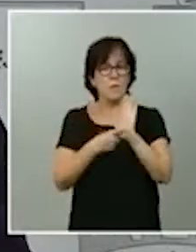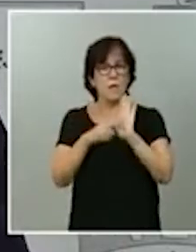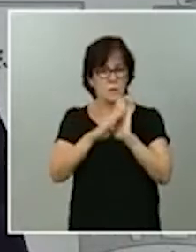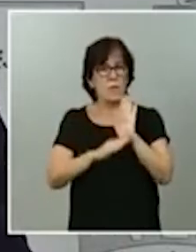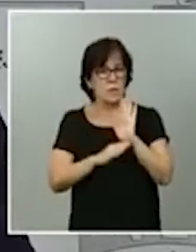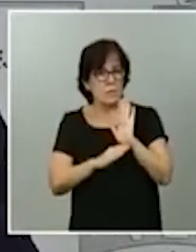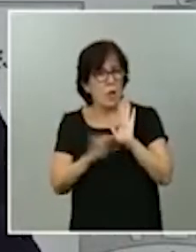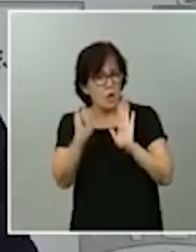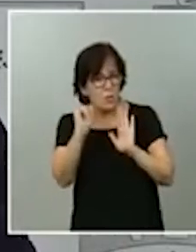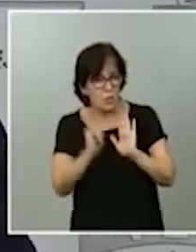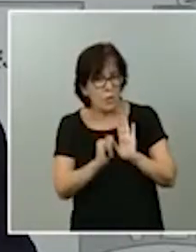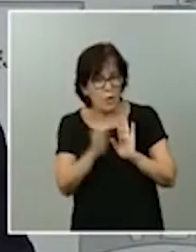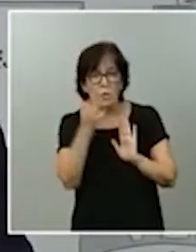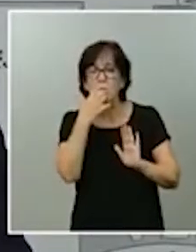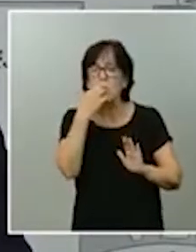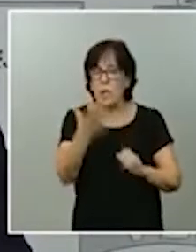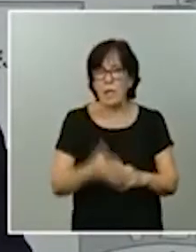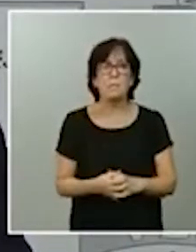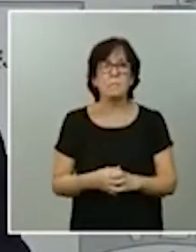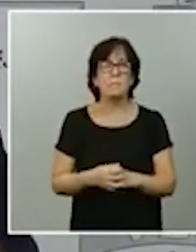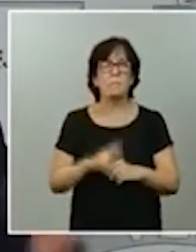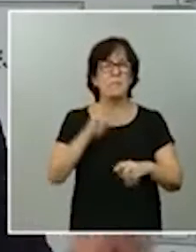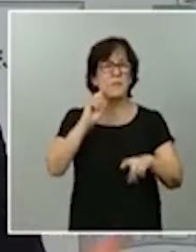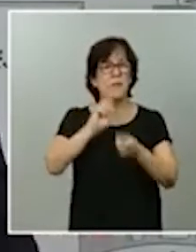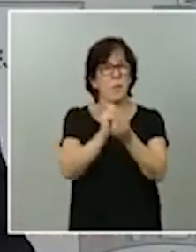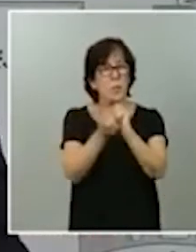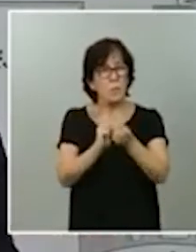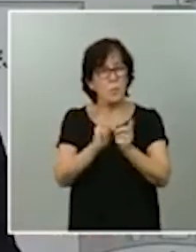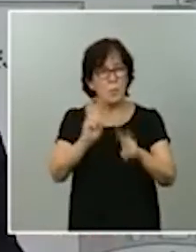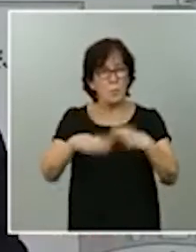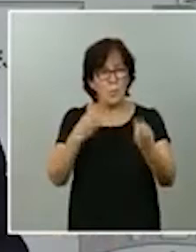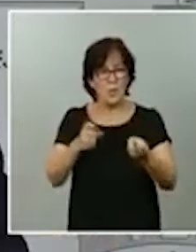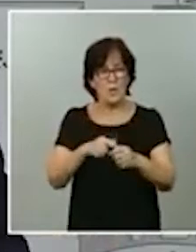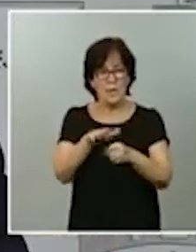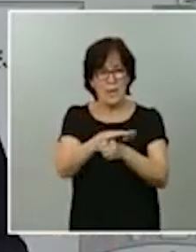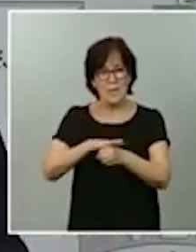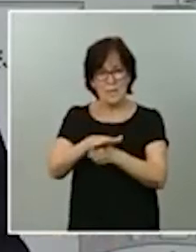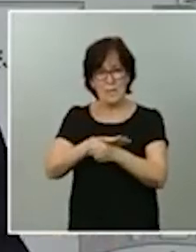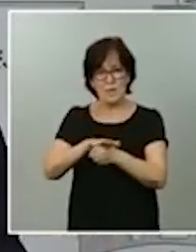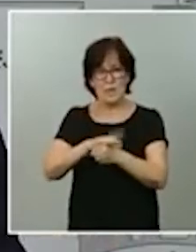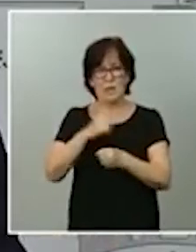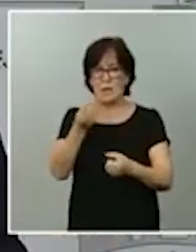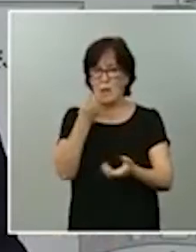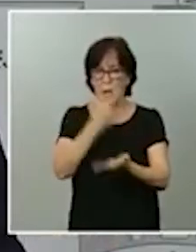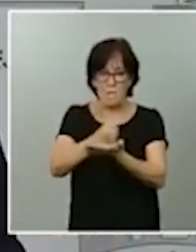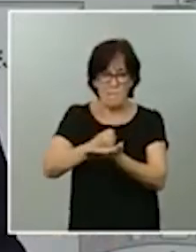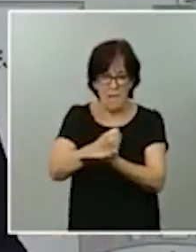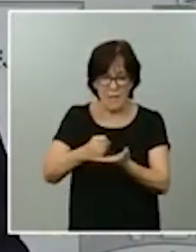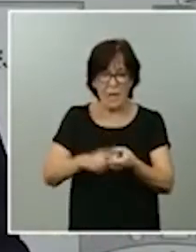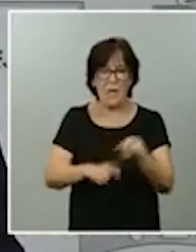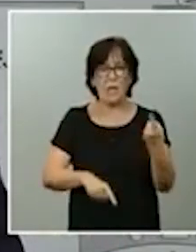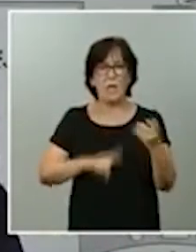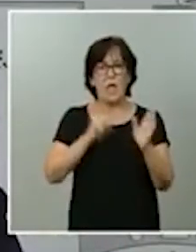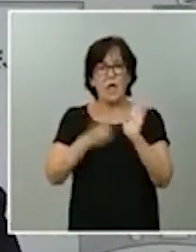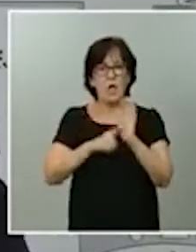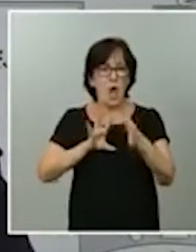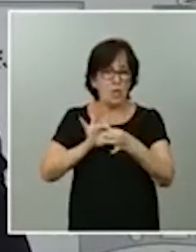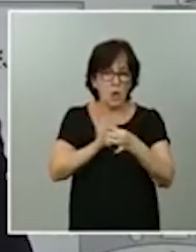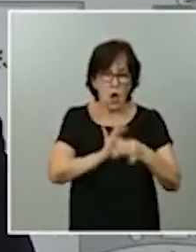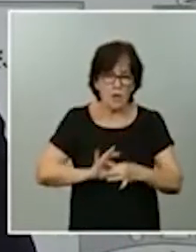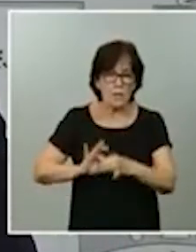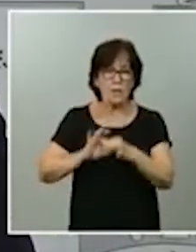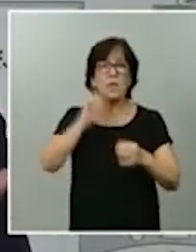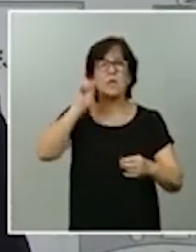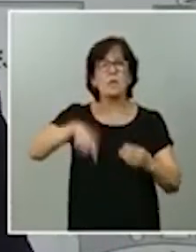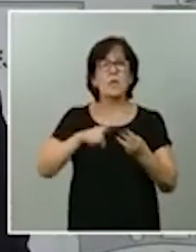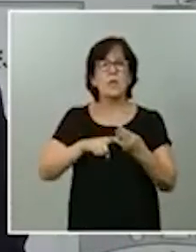Las hubo, por ejemplo, las modificaciones que se han planteado en el ámbito de los medicamentos, en el ámbito, por ejemplo, de la ley de cohesión o también en el